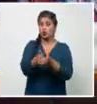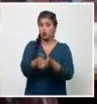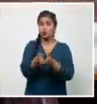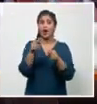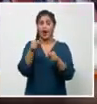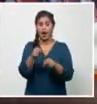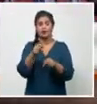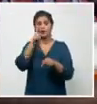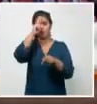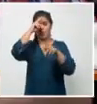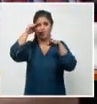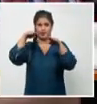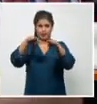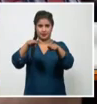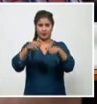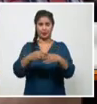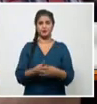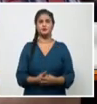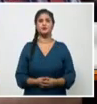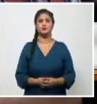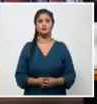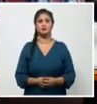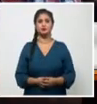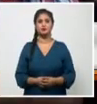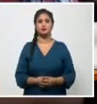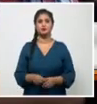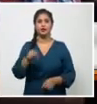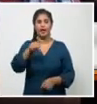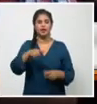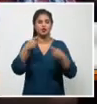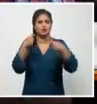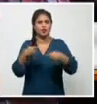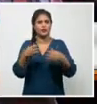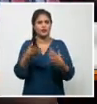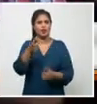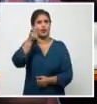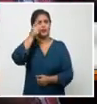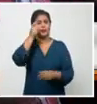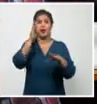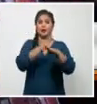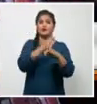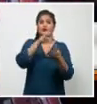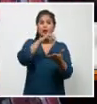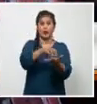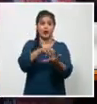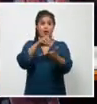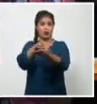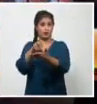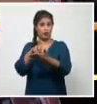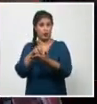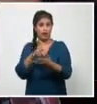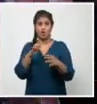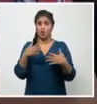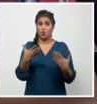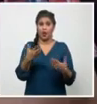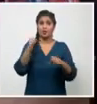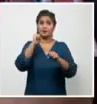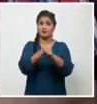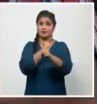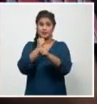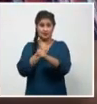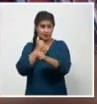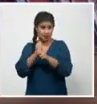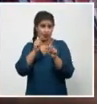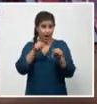100% de los centros de trabajo, de la vida económica, política y social de la provincia. Todos los centros de trabajo tienen que hacer